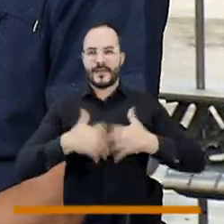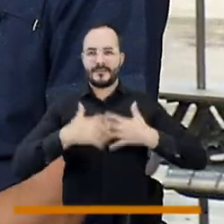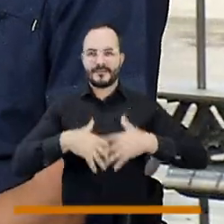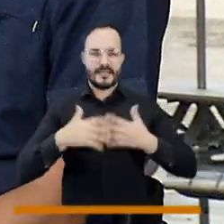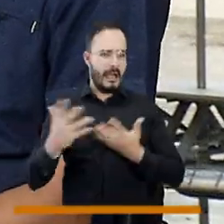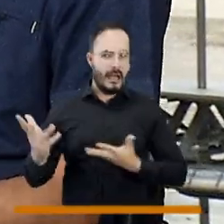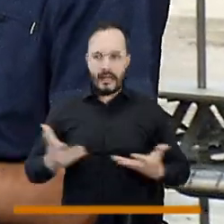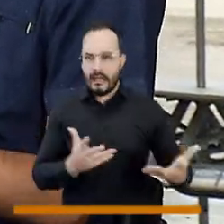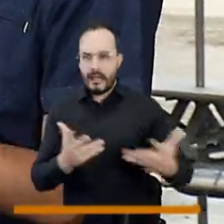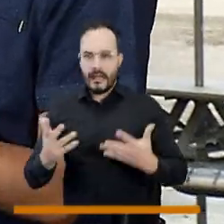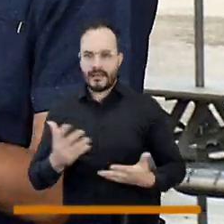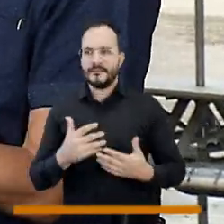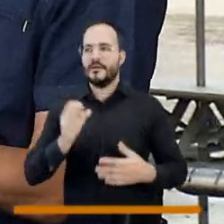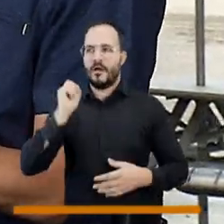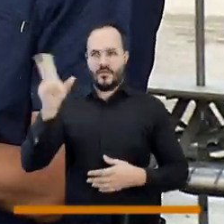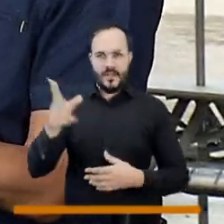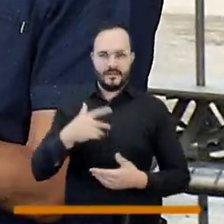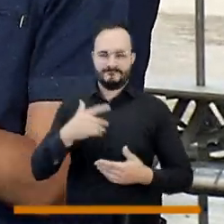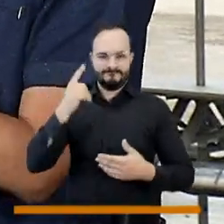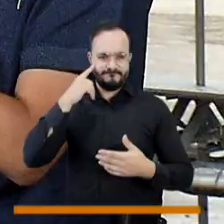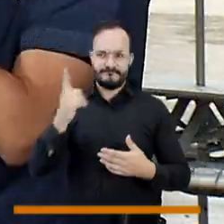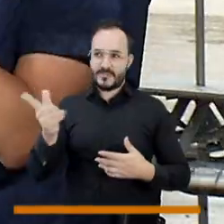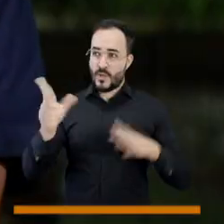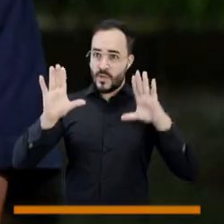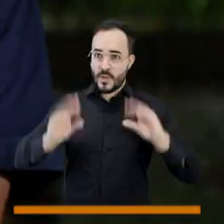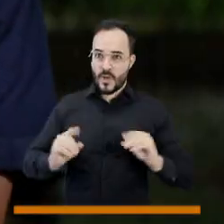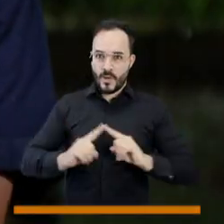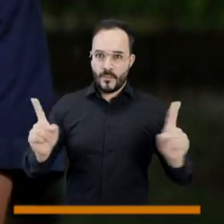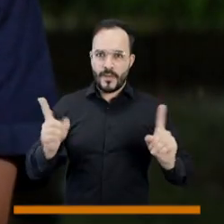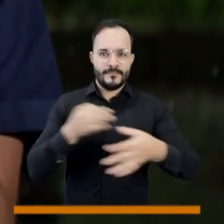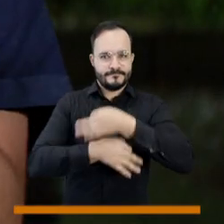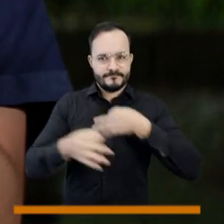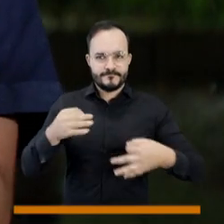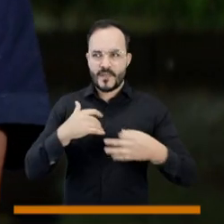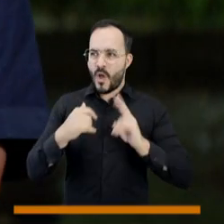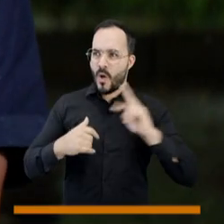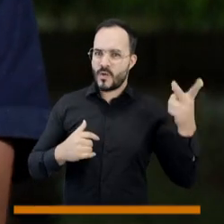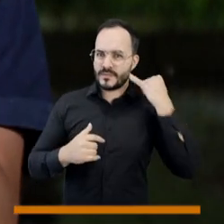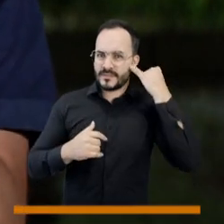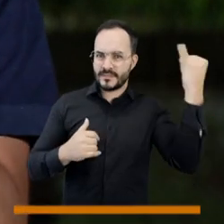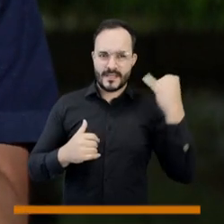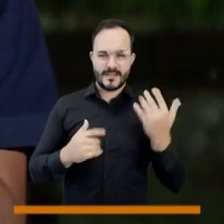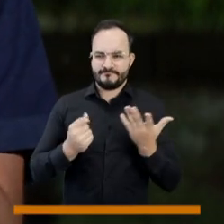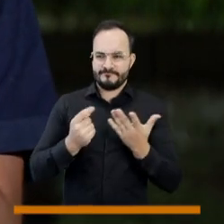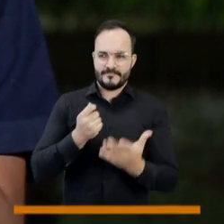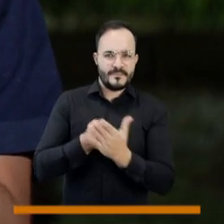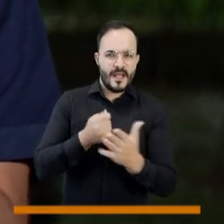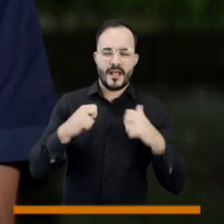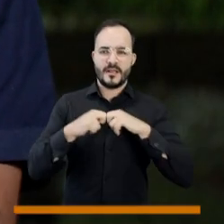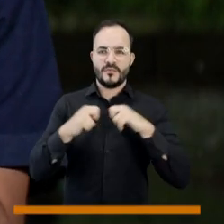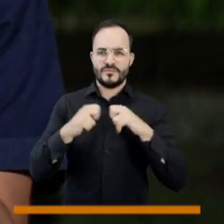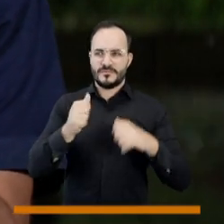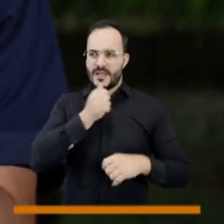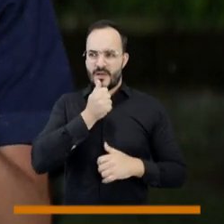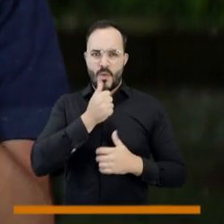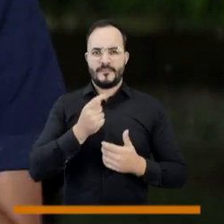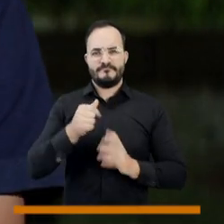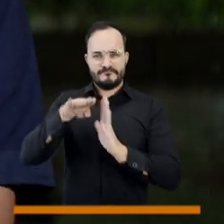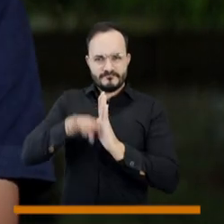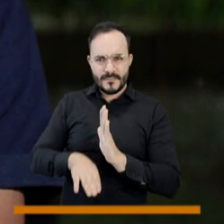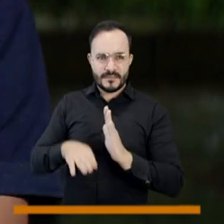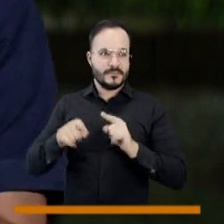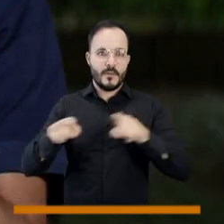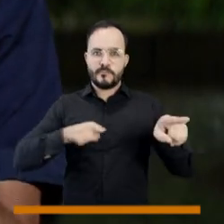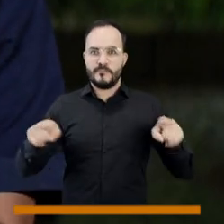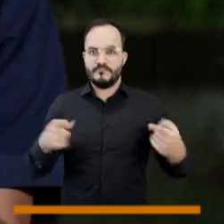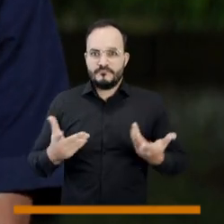muchas empresas entraron en lo que se llama una opción tarifaria. Es decir, no cobremos con esta fórmula, sino que cobremos con otra que va a tener la energía más barata para no